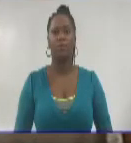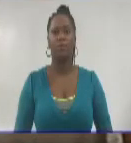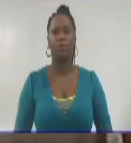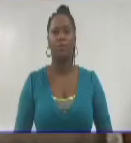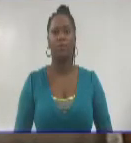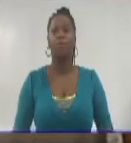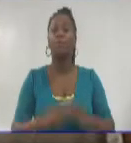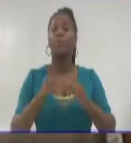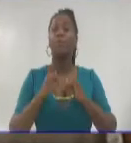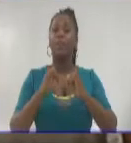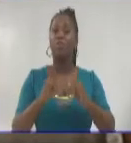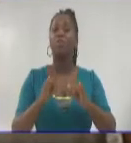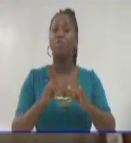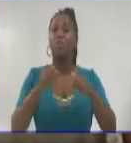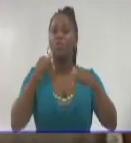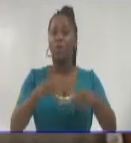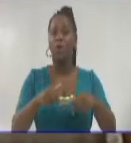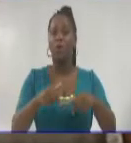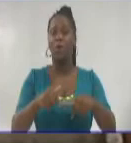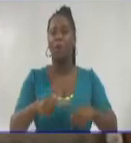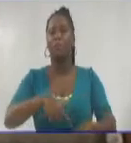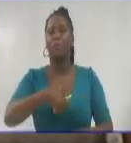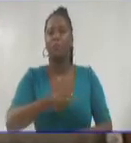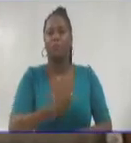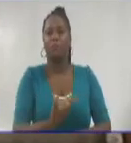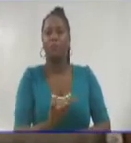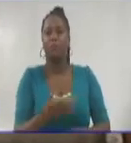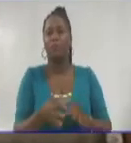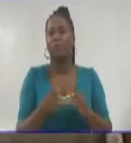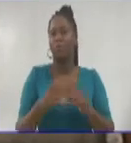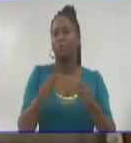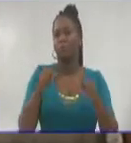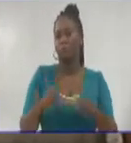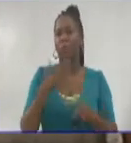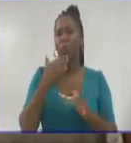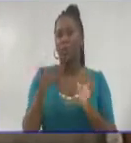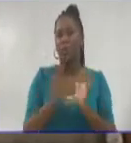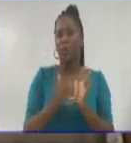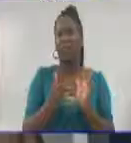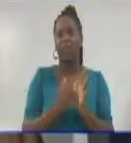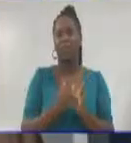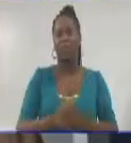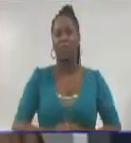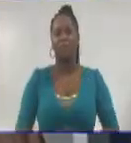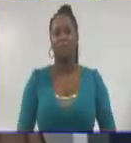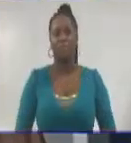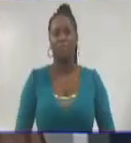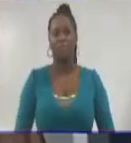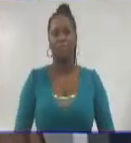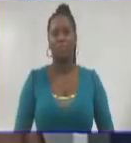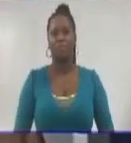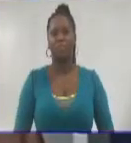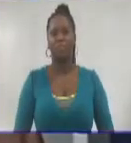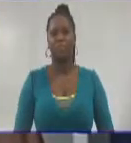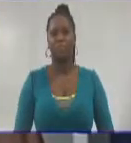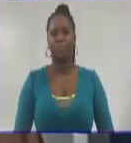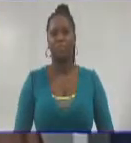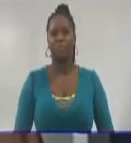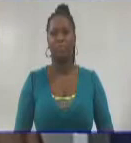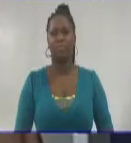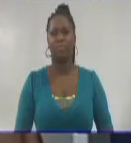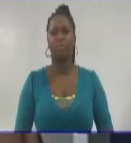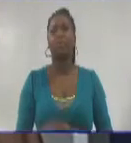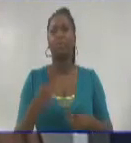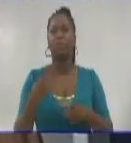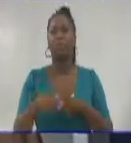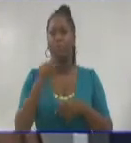Tiempo para conocer de actualidad cultural aquí en nuestro noticiario. Buenas tardes, Susel. Así es, Cristian. Buenas tardes para ti